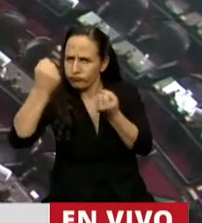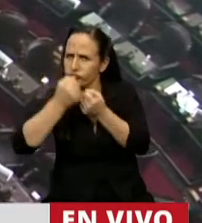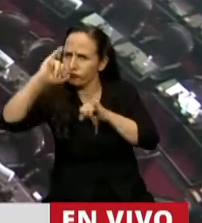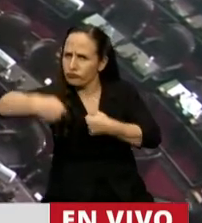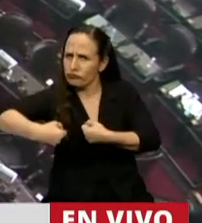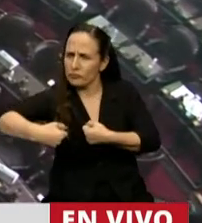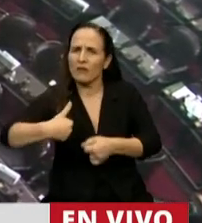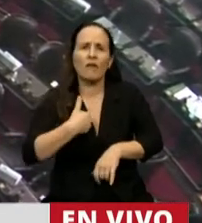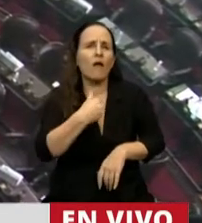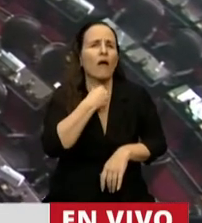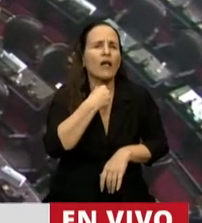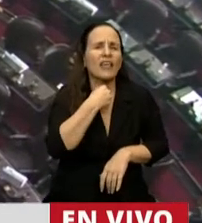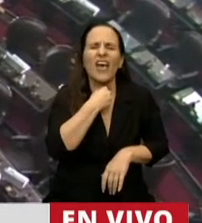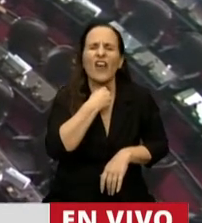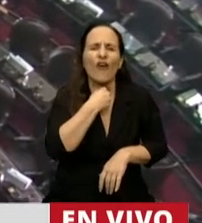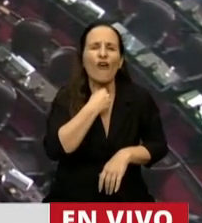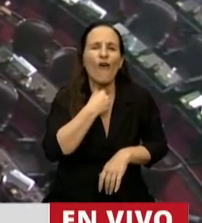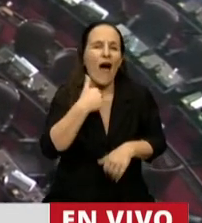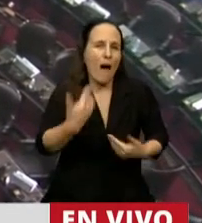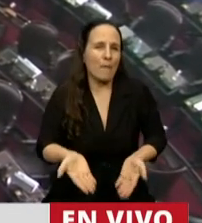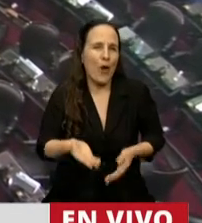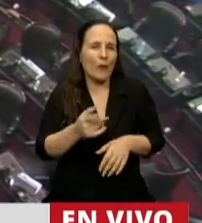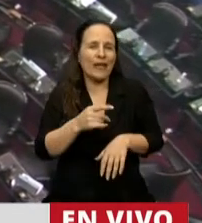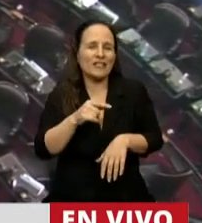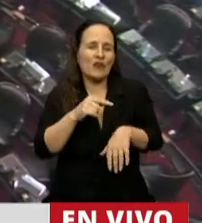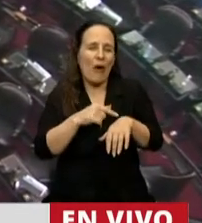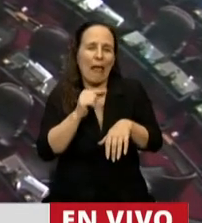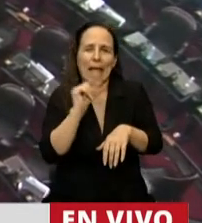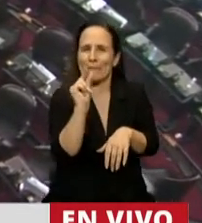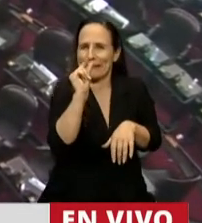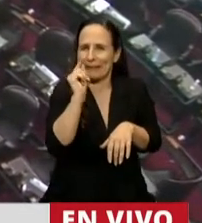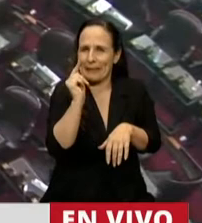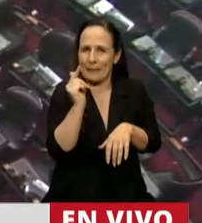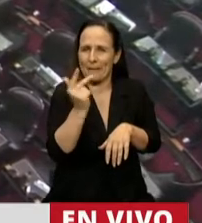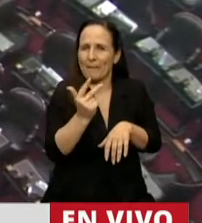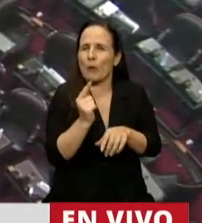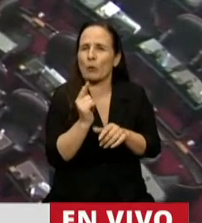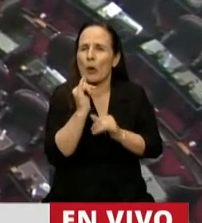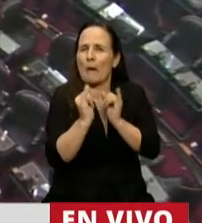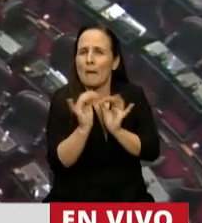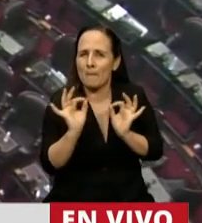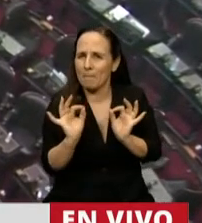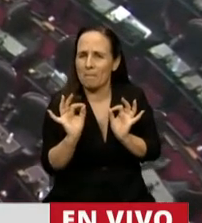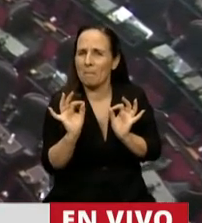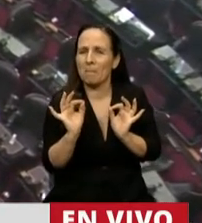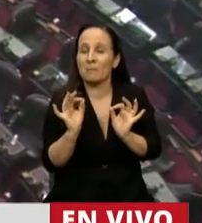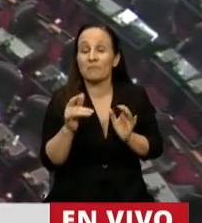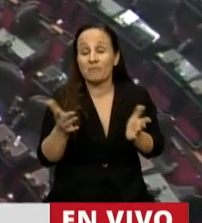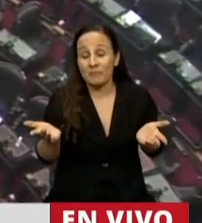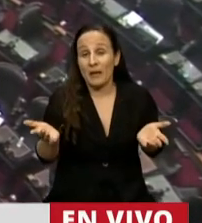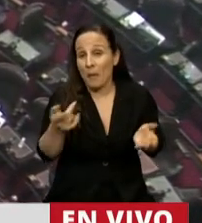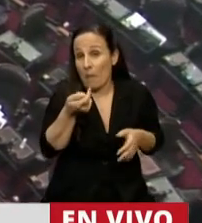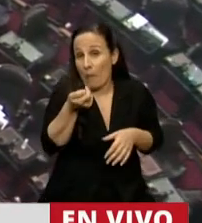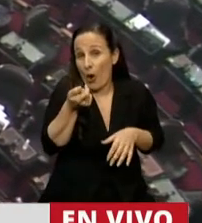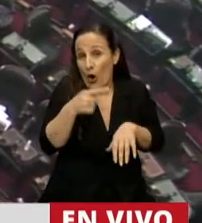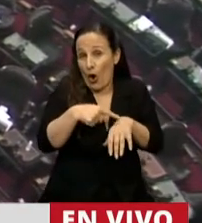fundamentalmente, aprovechar estos escasos minutos, que son, la verdad, que